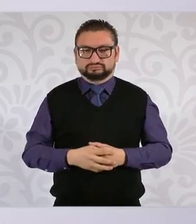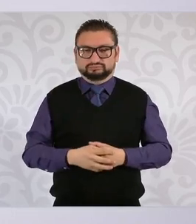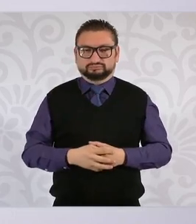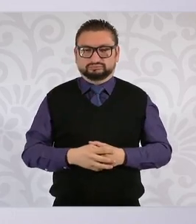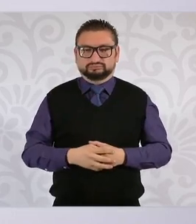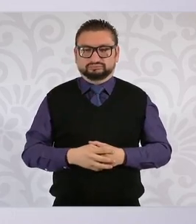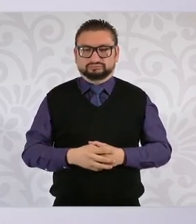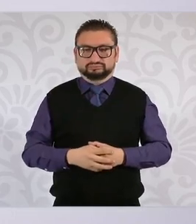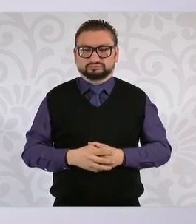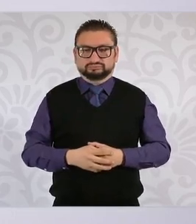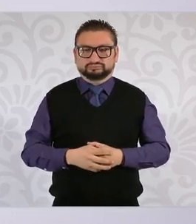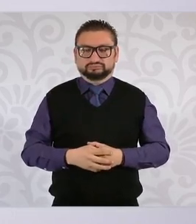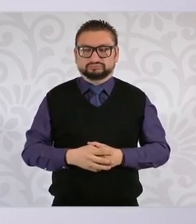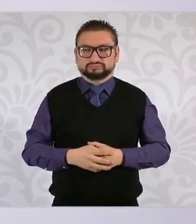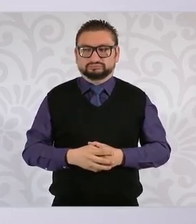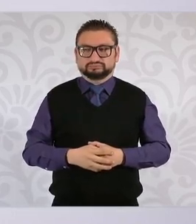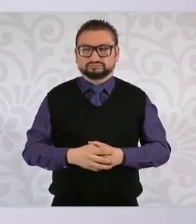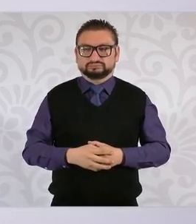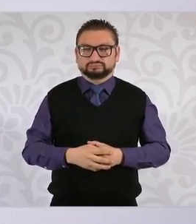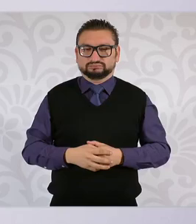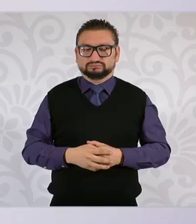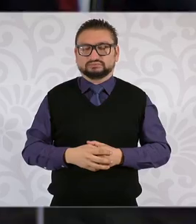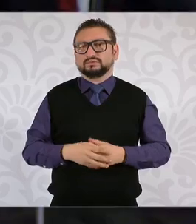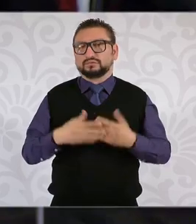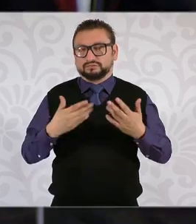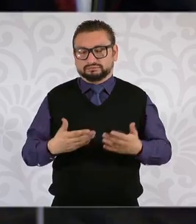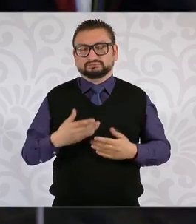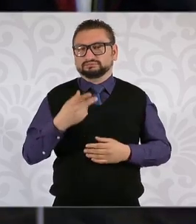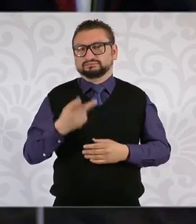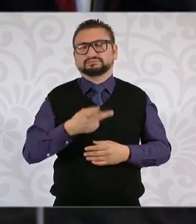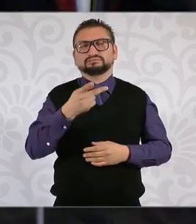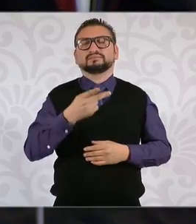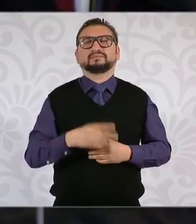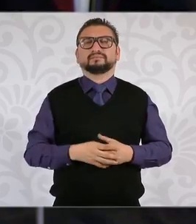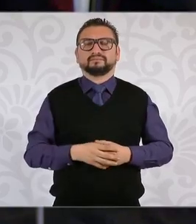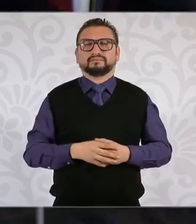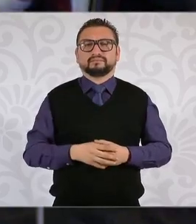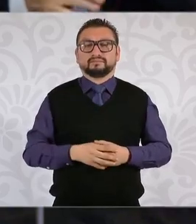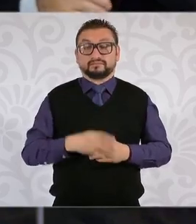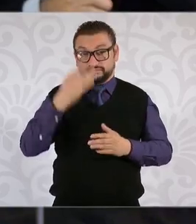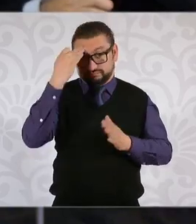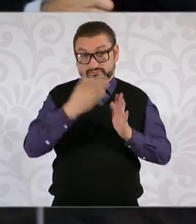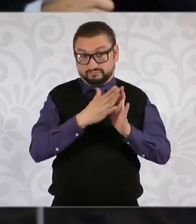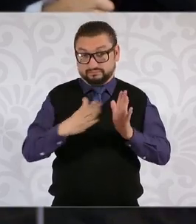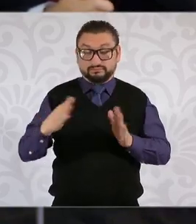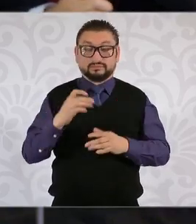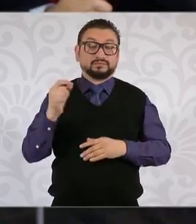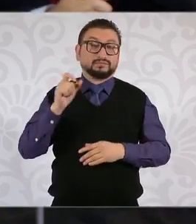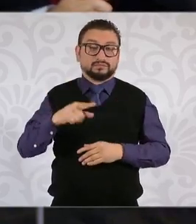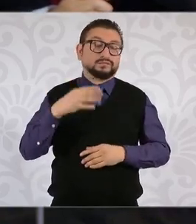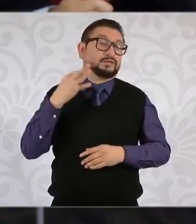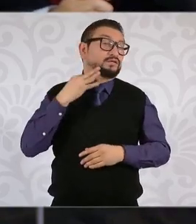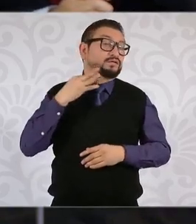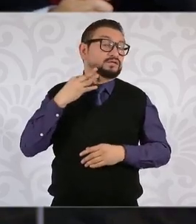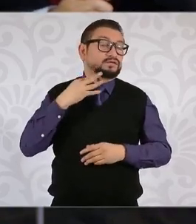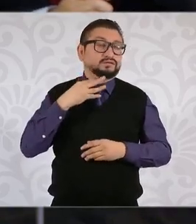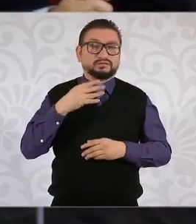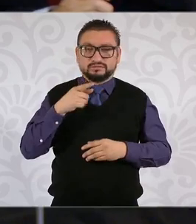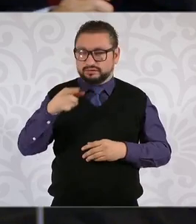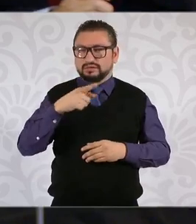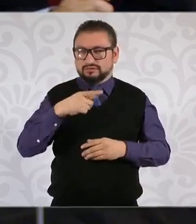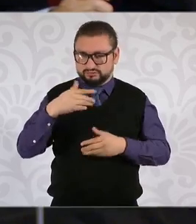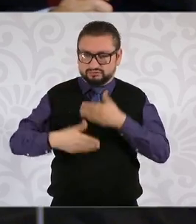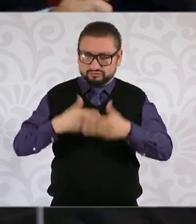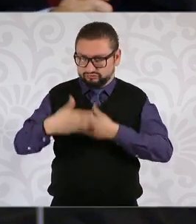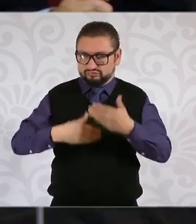exactamente? Bueno, sería pertinente que en algún tiempo determinado la fiscalía ya nos dé un informe de los avances de